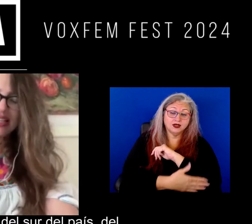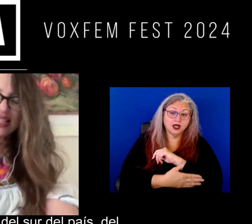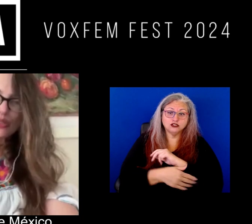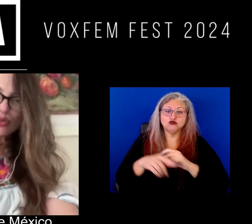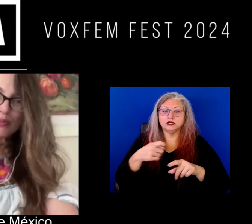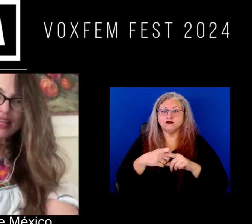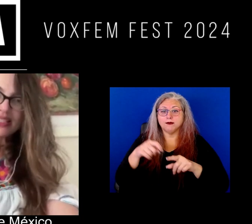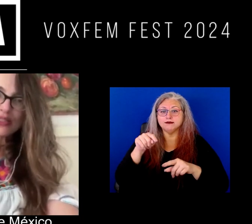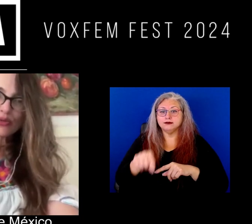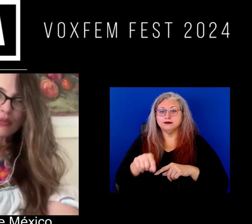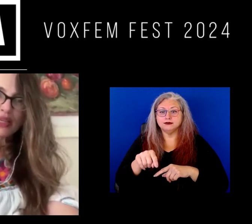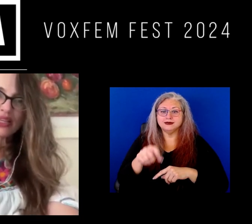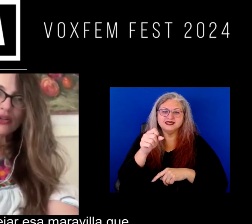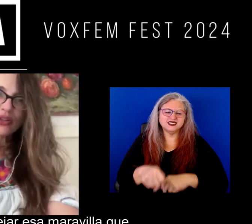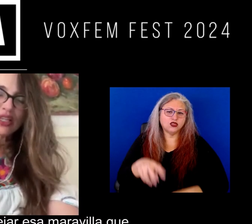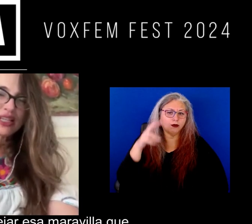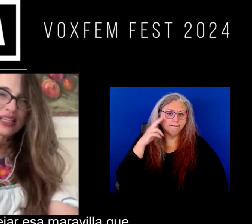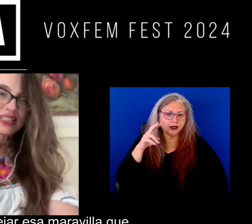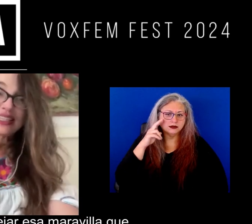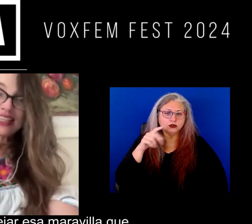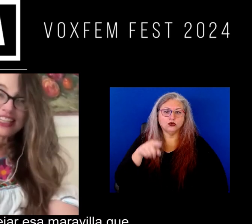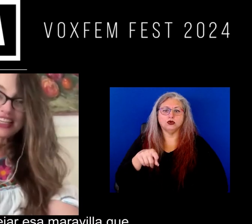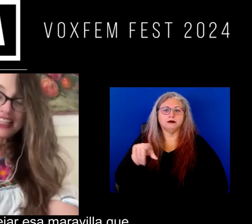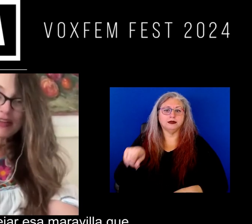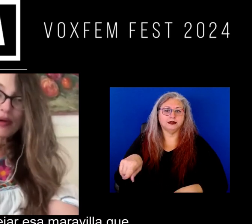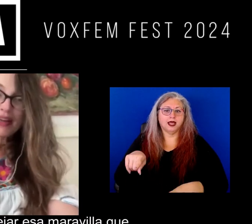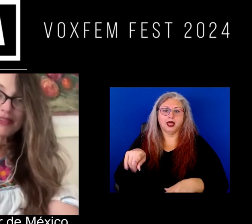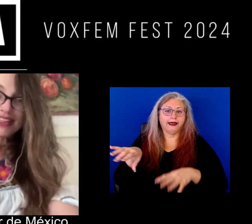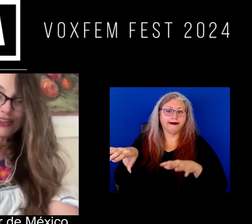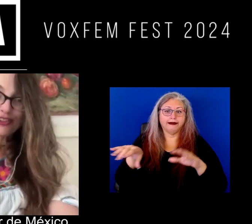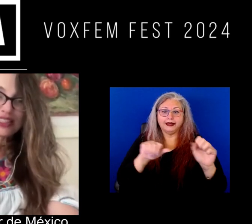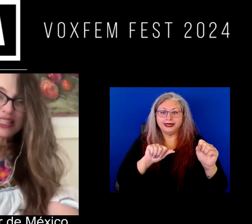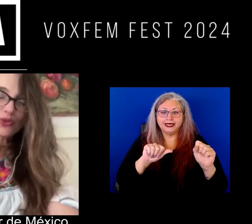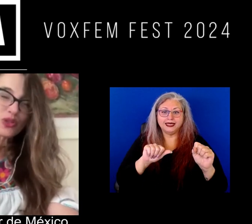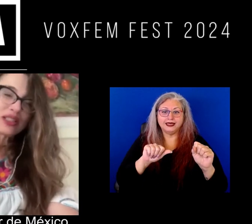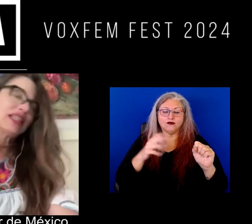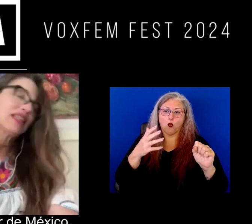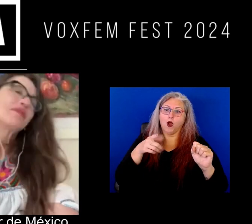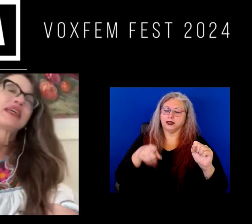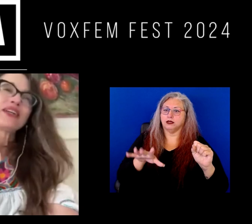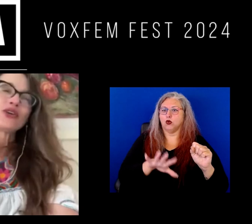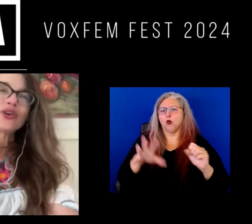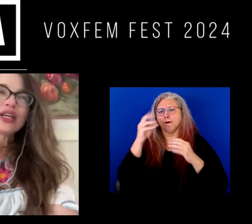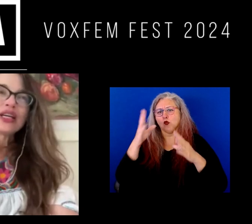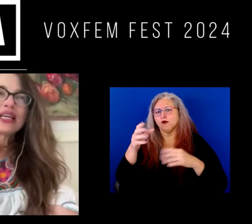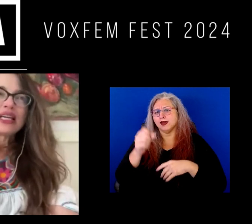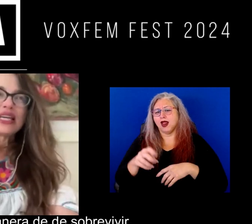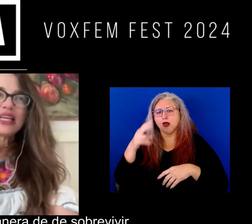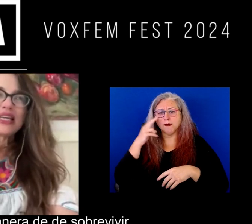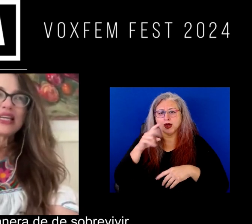del sur del país del sur de México que tienen que dejar esa maravilla ¿no? que es el sur de México